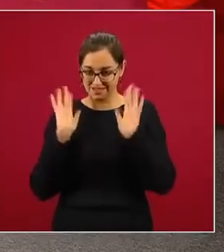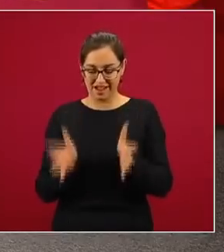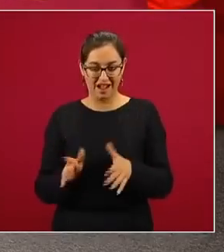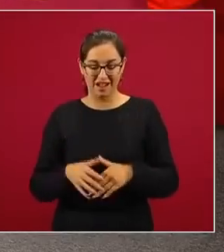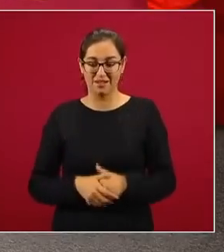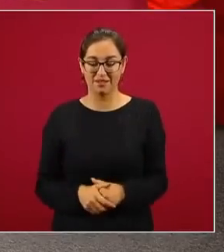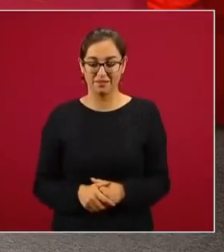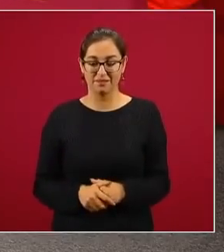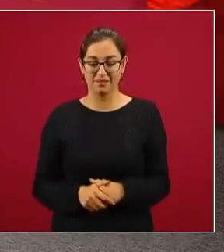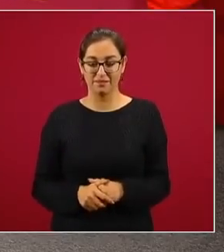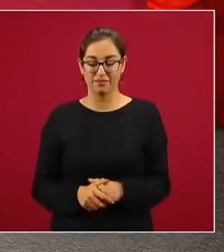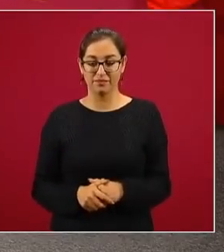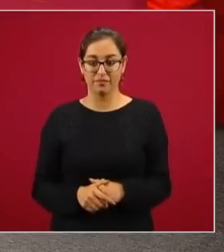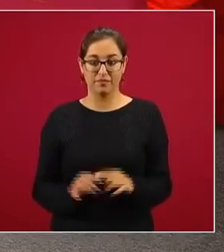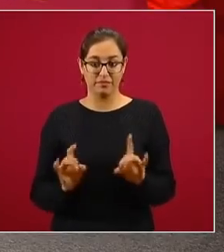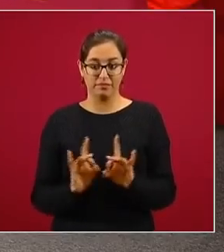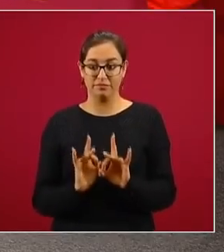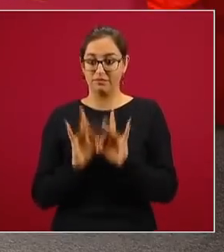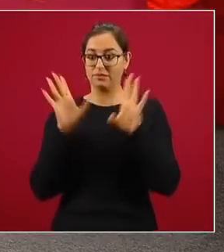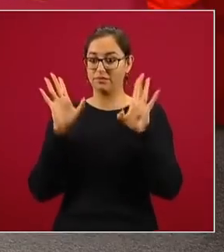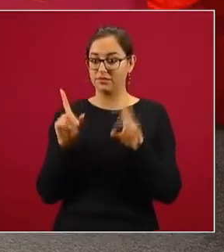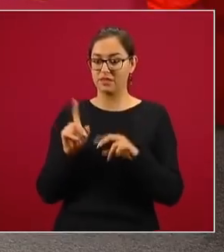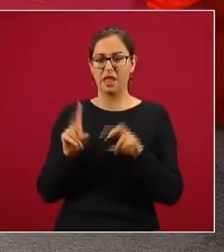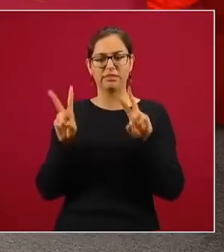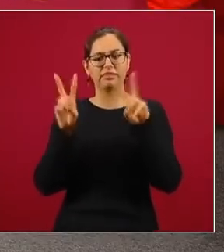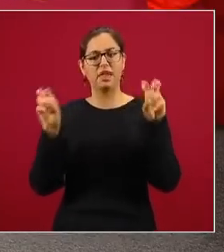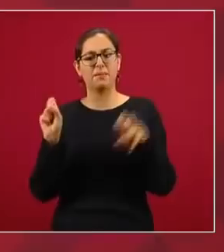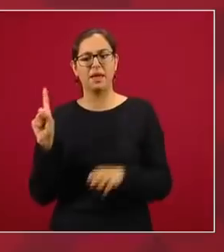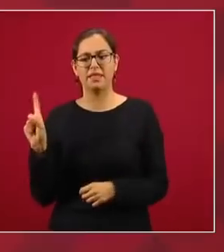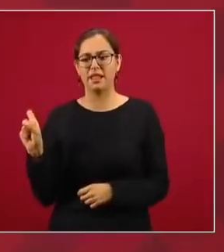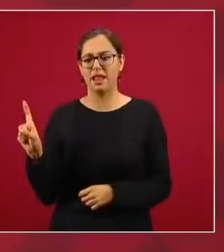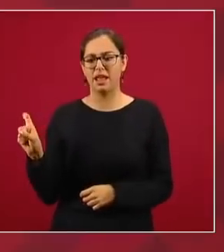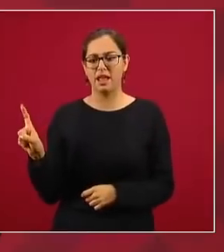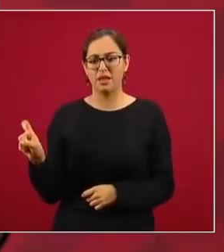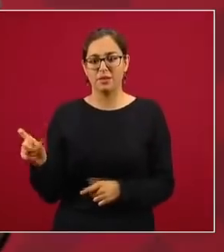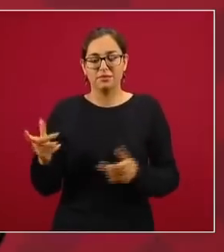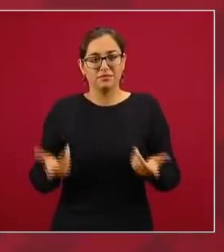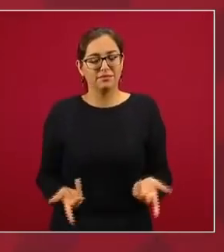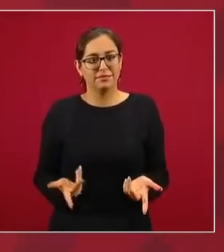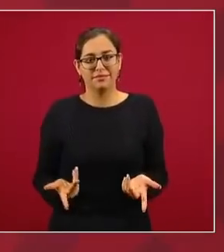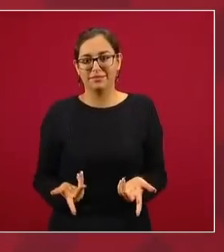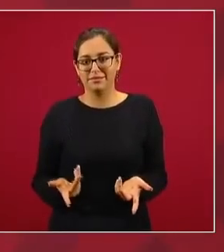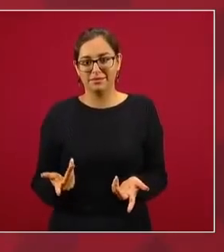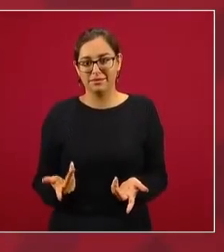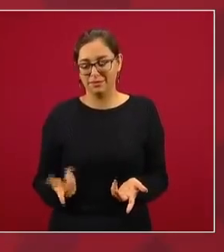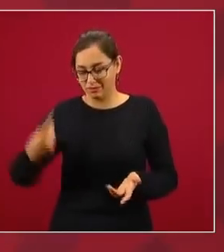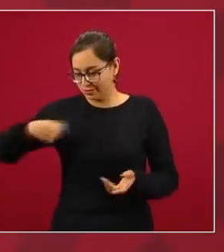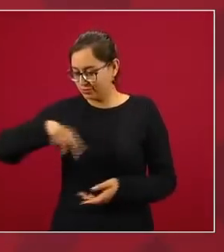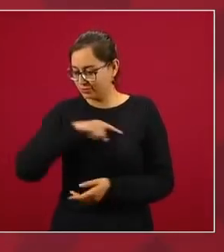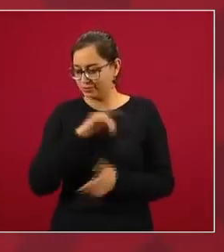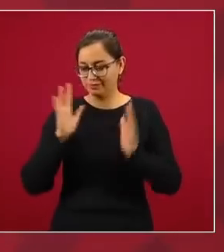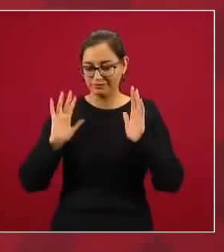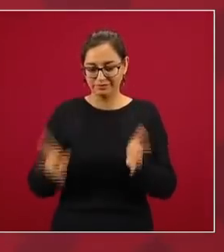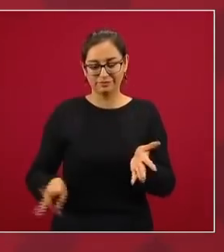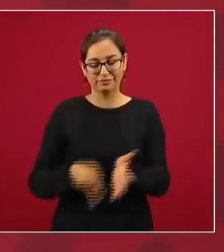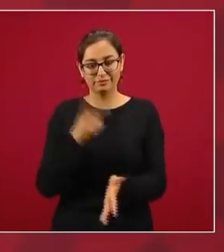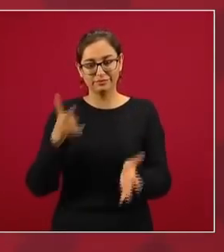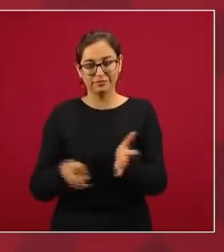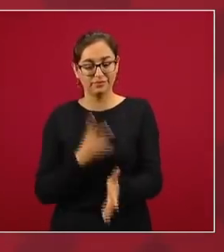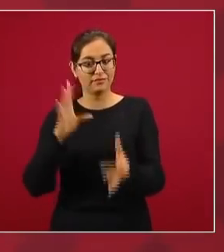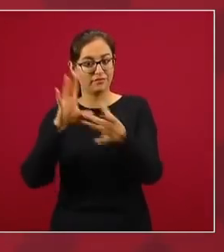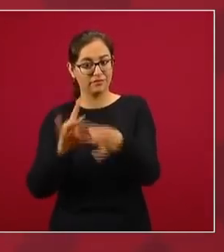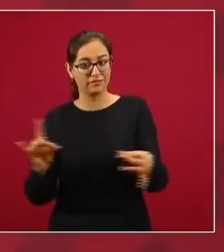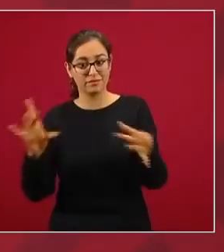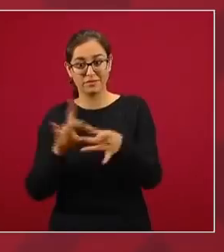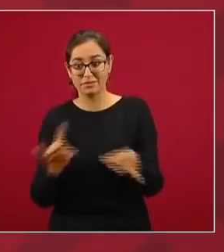Surge este asunto del agua que tenemos que cumplir, aquí lo he dicho, con un convenio que se